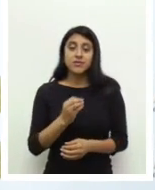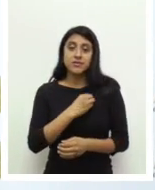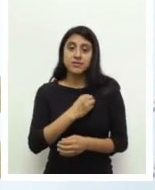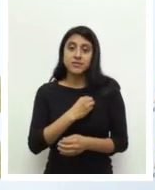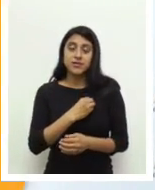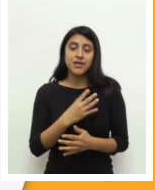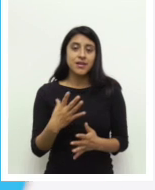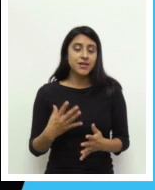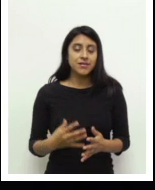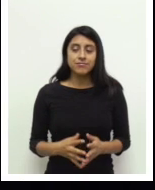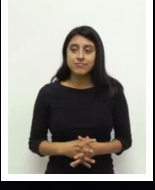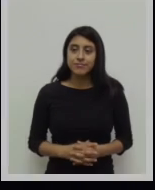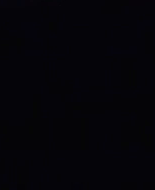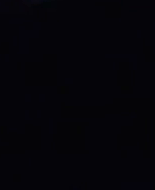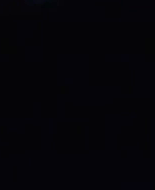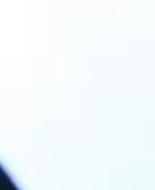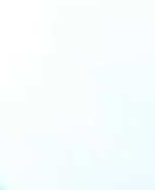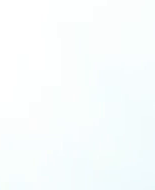en el país.